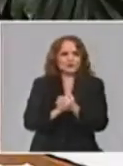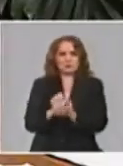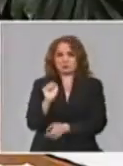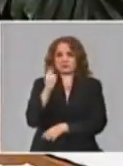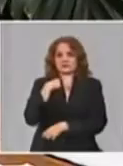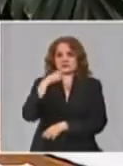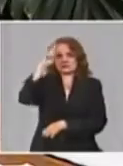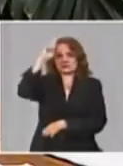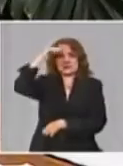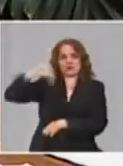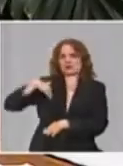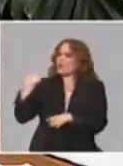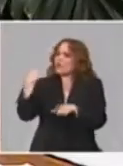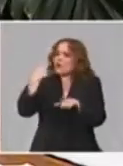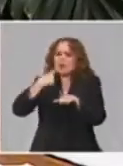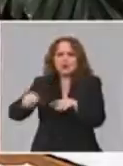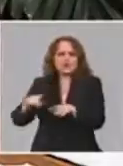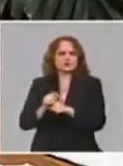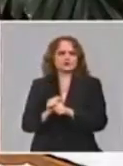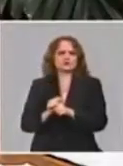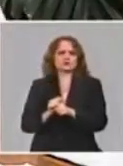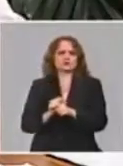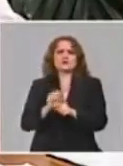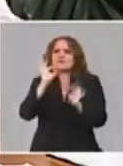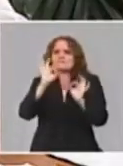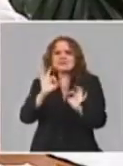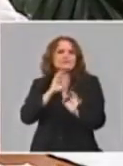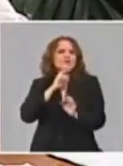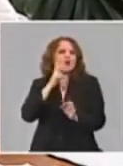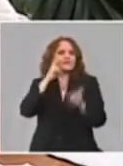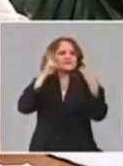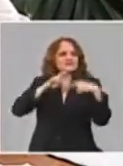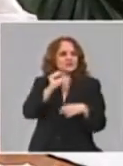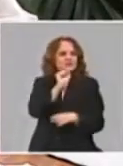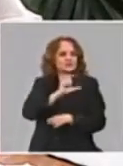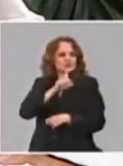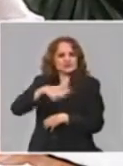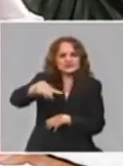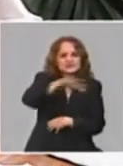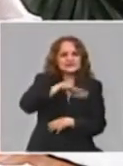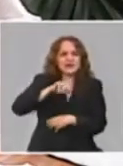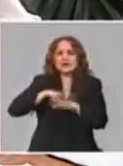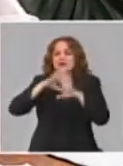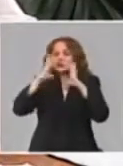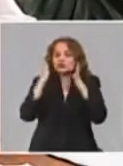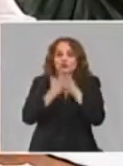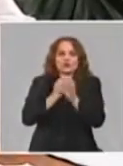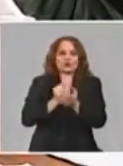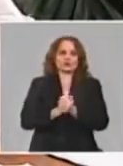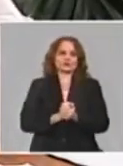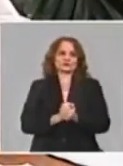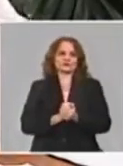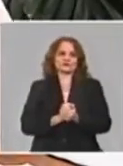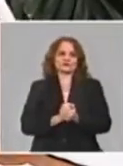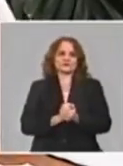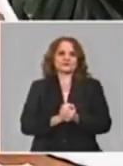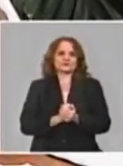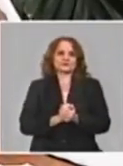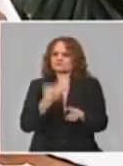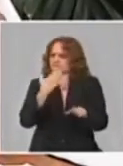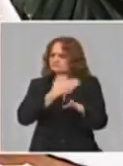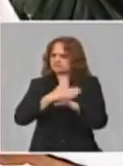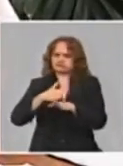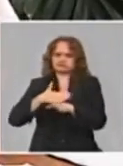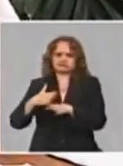que tenemos una rama con algunas cosas, sino los sociólogos de todo el país, que han estado trabajando en los polos de ciencias sociales, en fin,